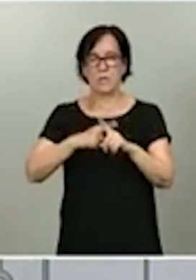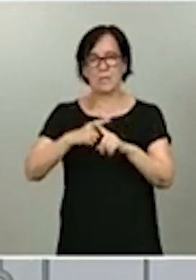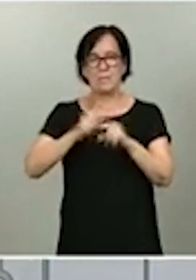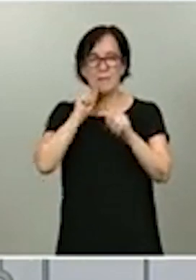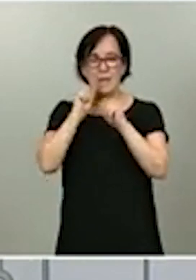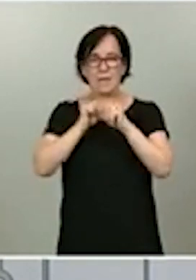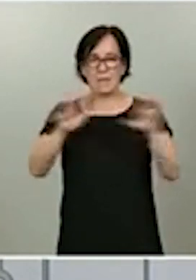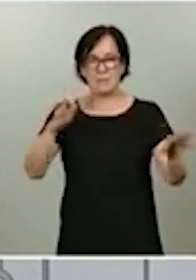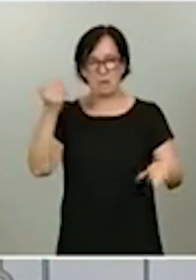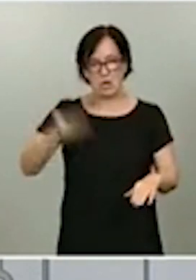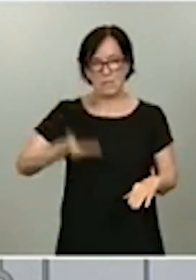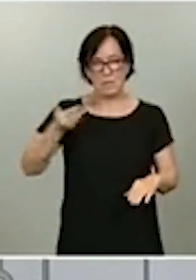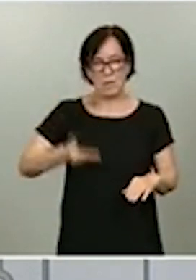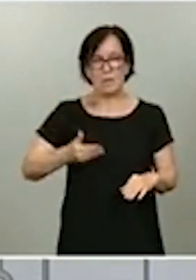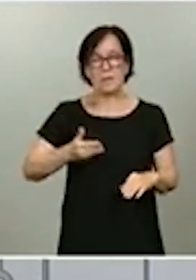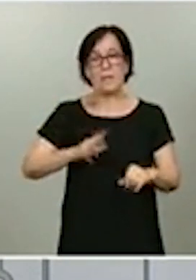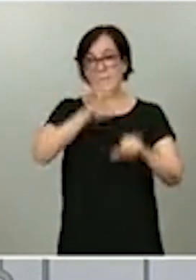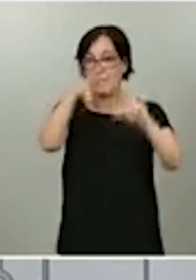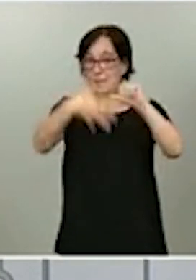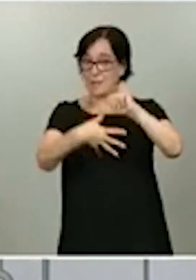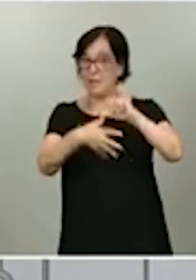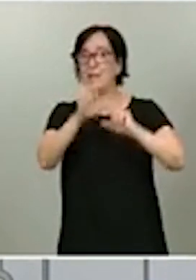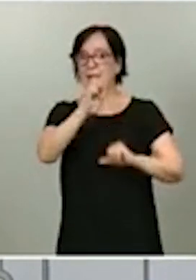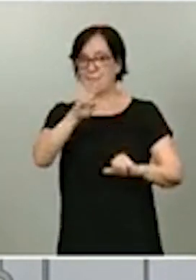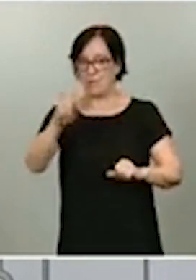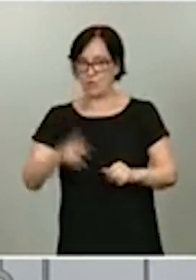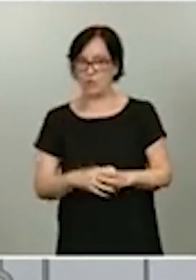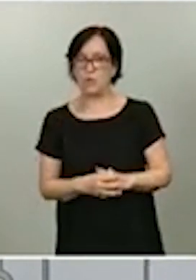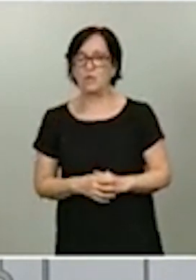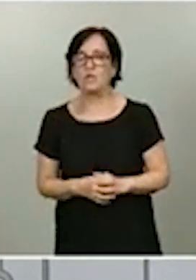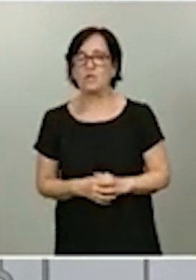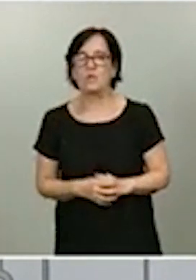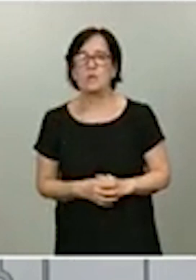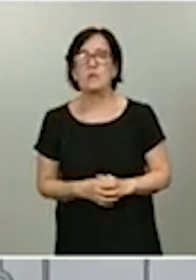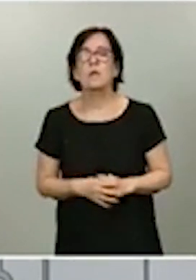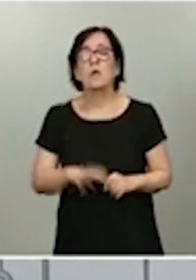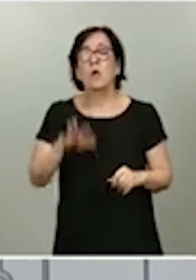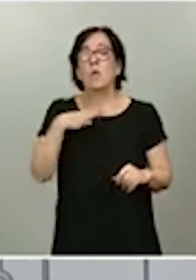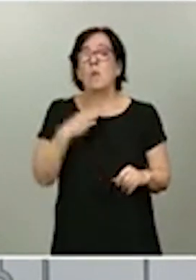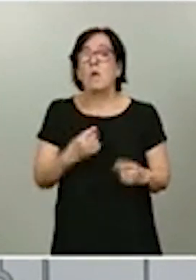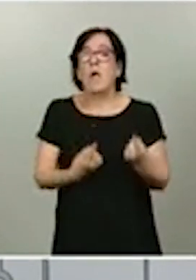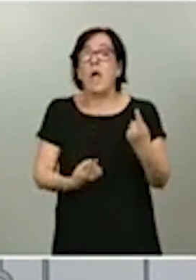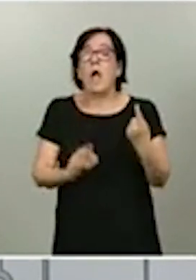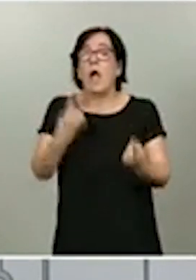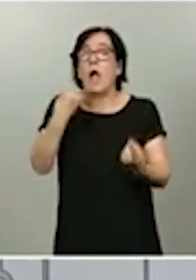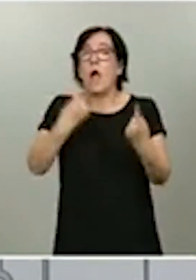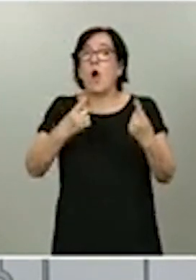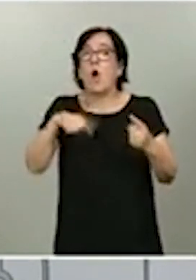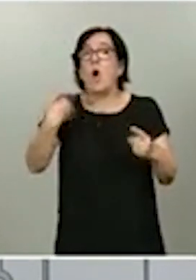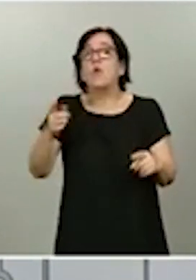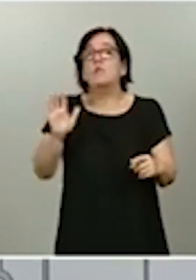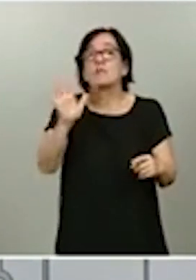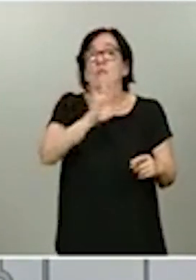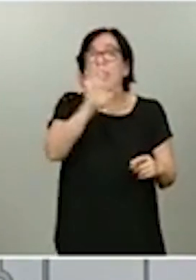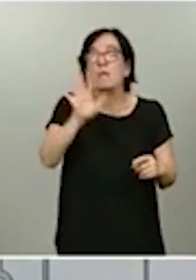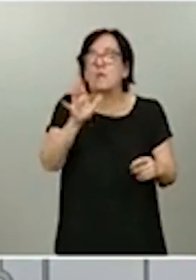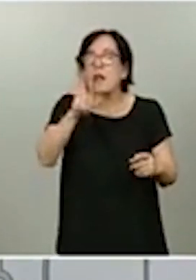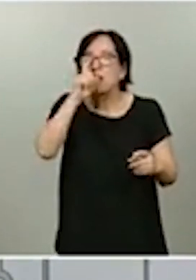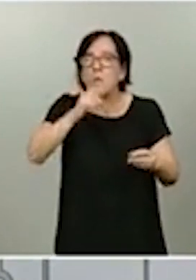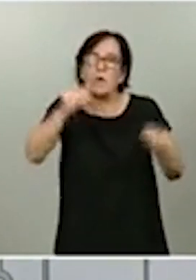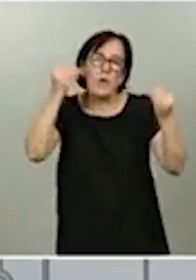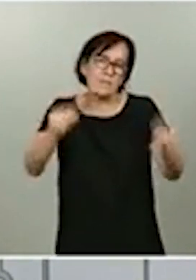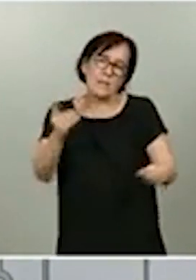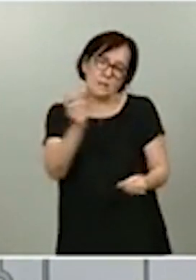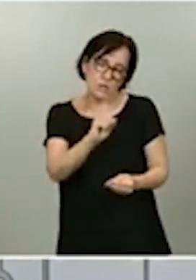de América Latina y de Estados Unidos. Pero sí que puede ser que alguno de ellos viniera de alguna otra zona, que ya les digo que ahora no recuerdo, pero fundamentalmente de estos